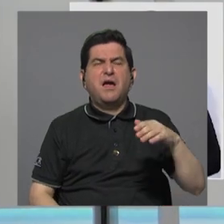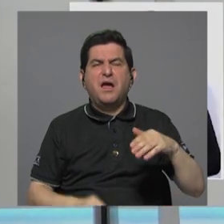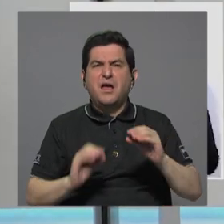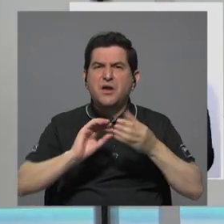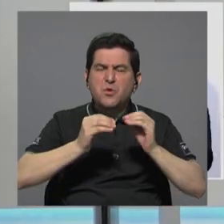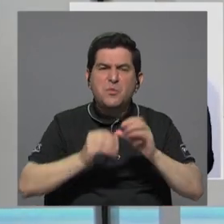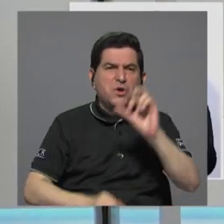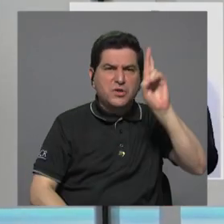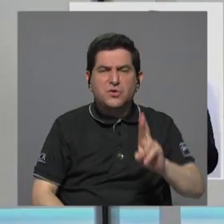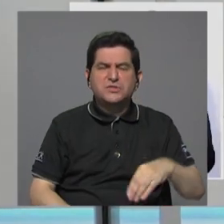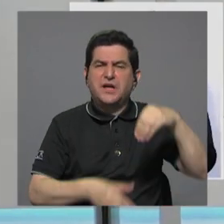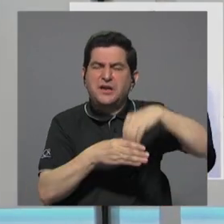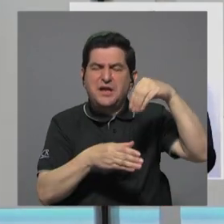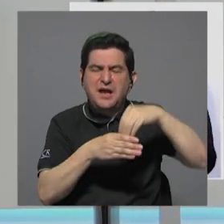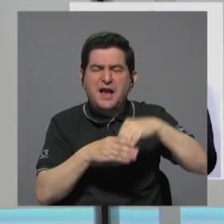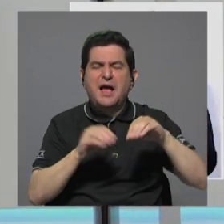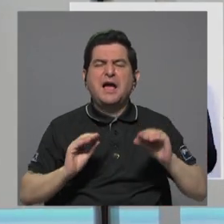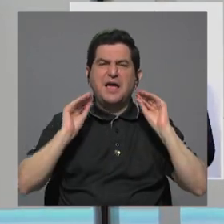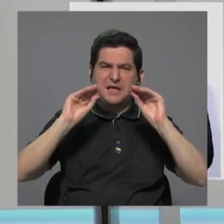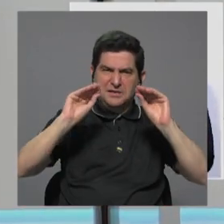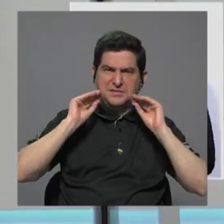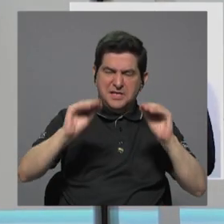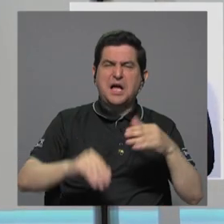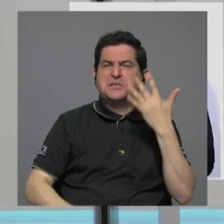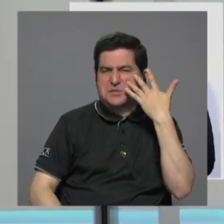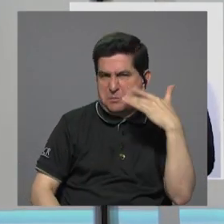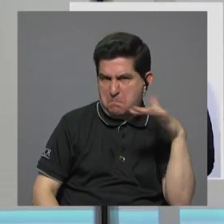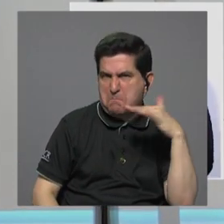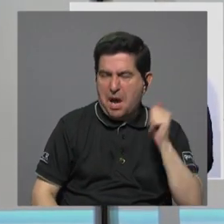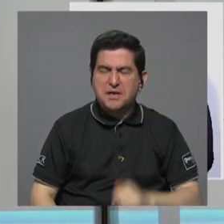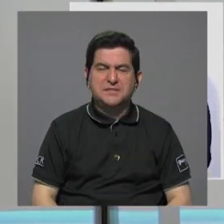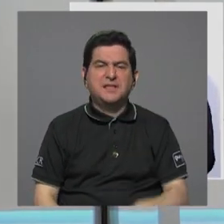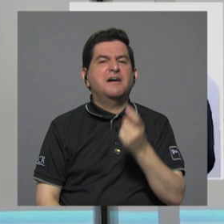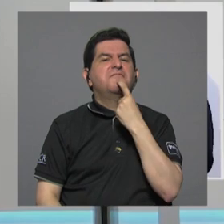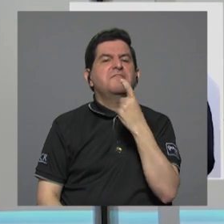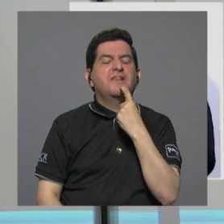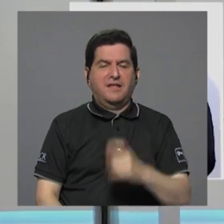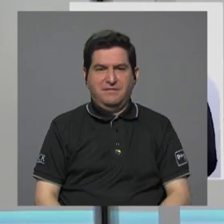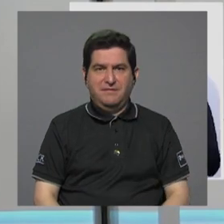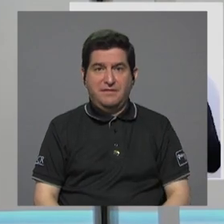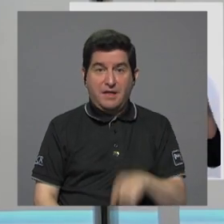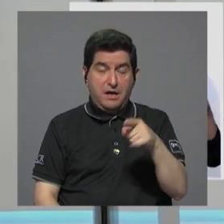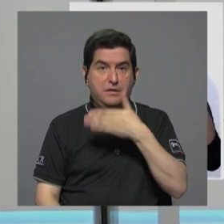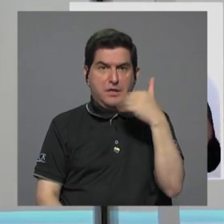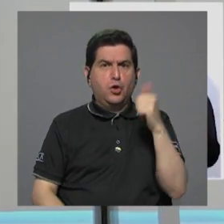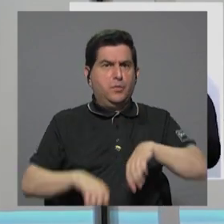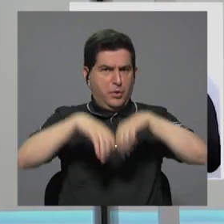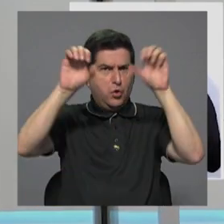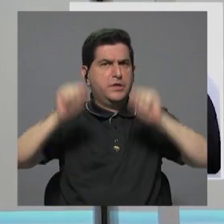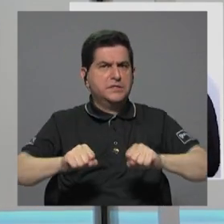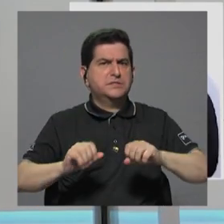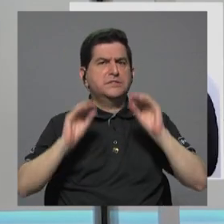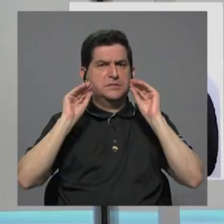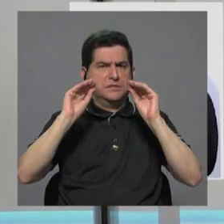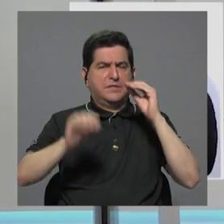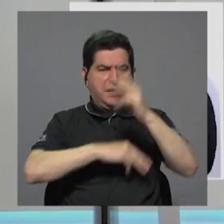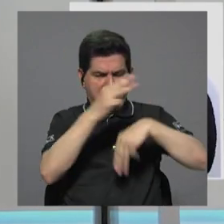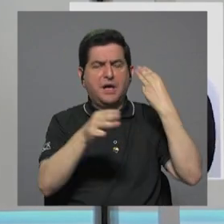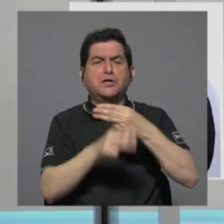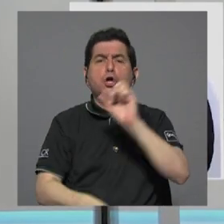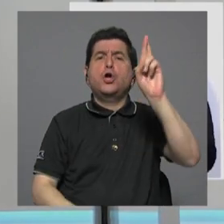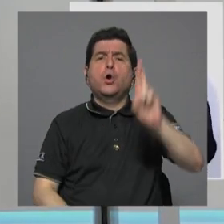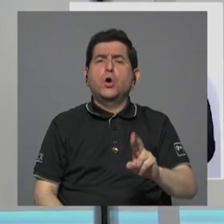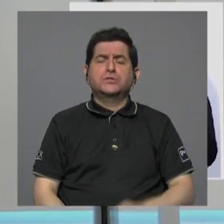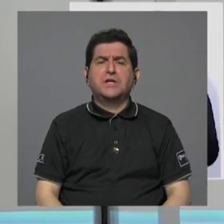Rica se invierte en educación, pues algo similar a Finlandia. Finlandia es uno de los mejores sistemas educativos del mundo y Costa